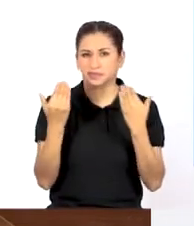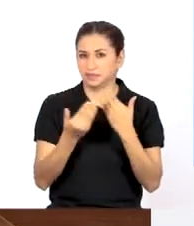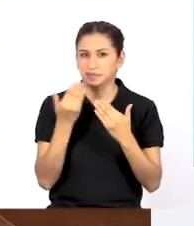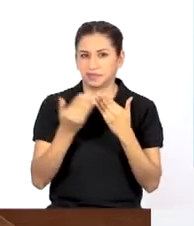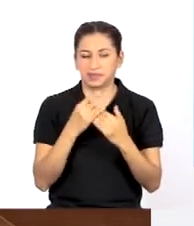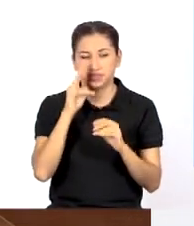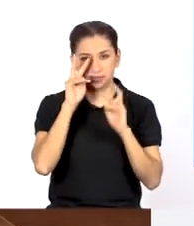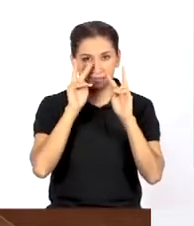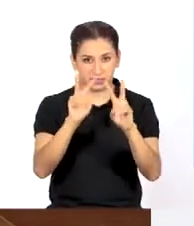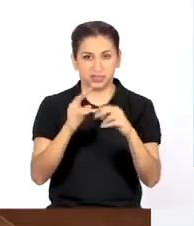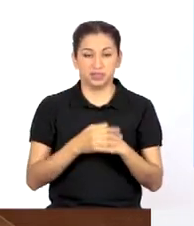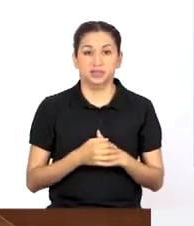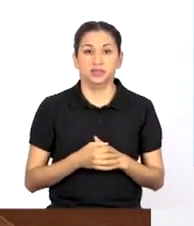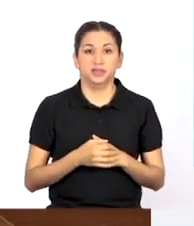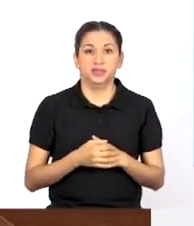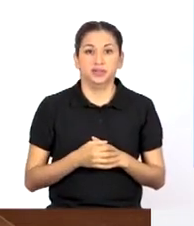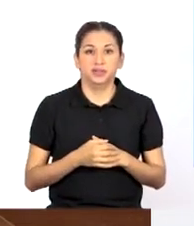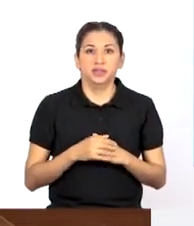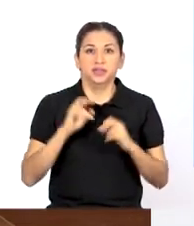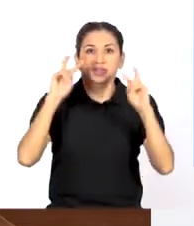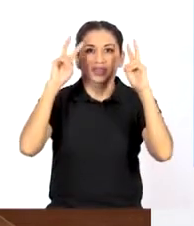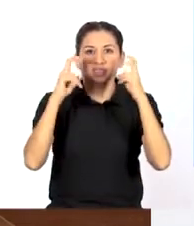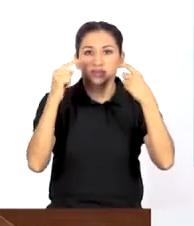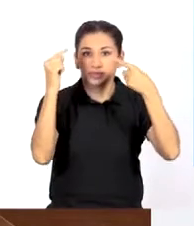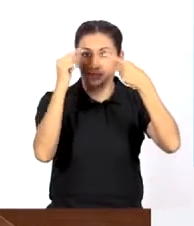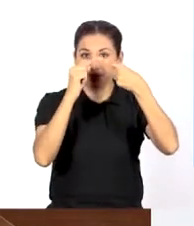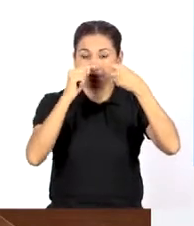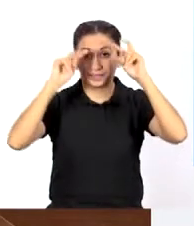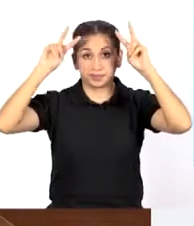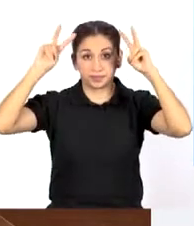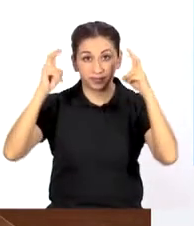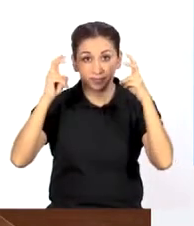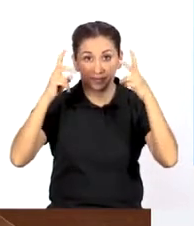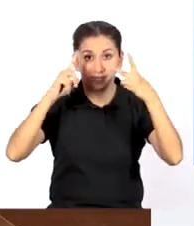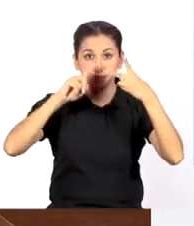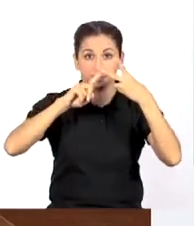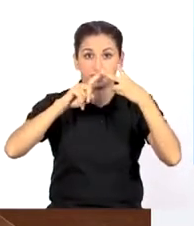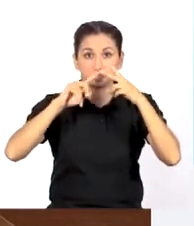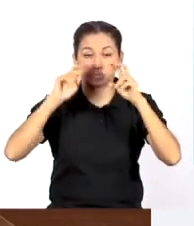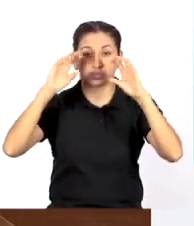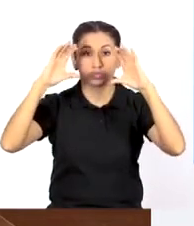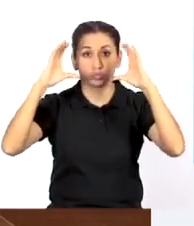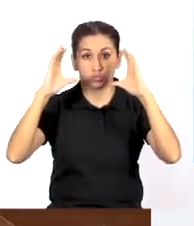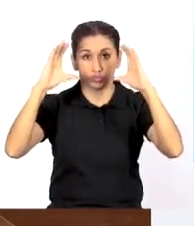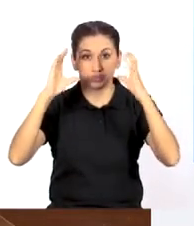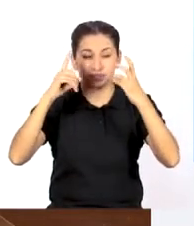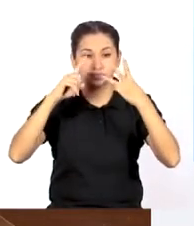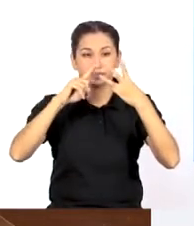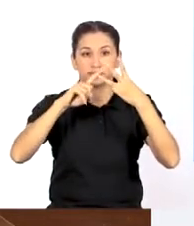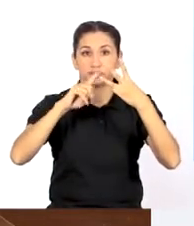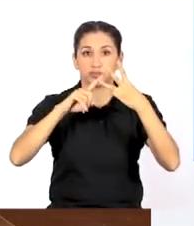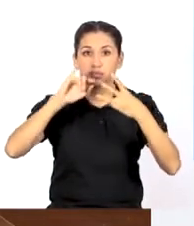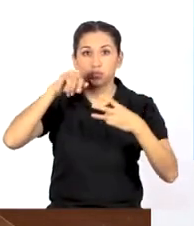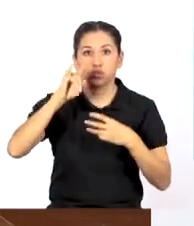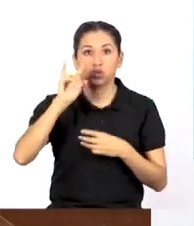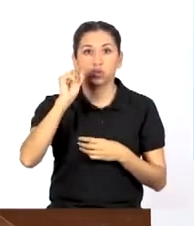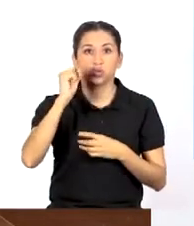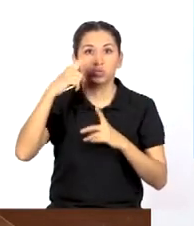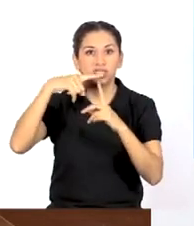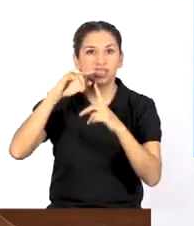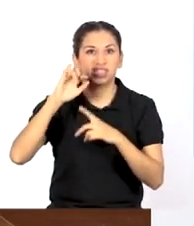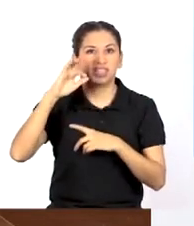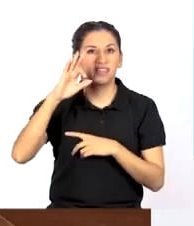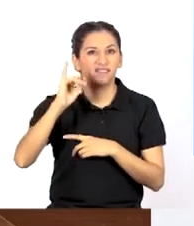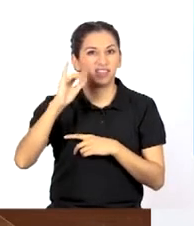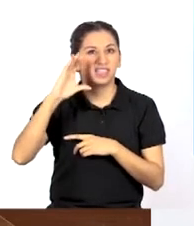simple. Veamos. Los puntos son el título, la sumilla, la justificación, es